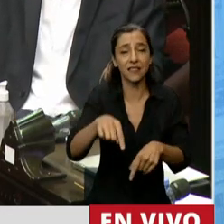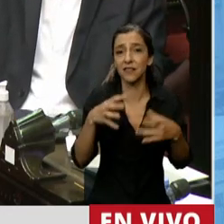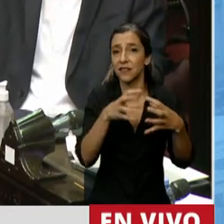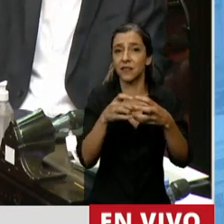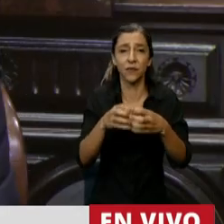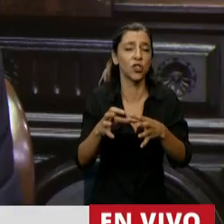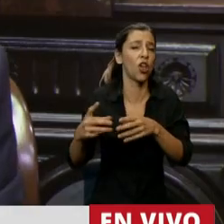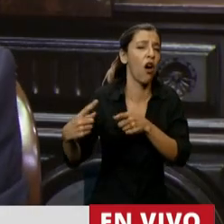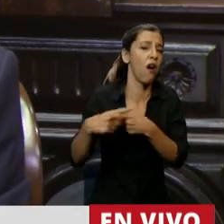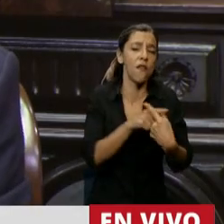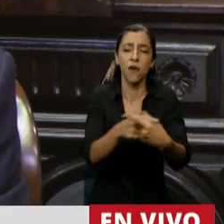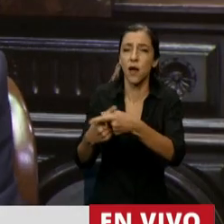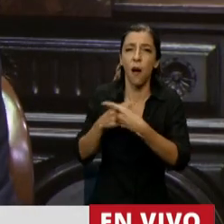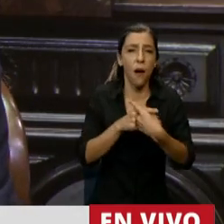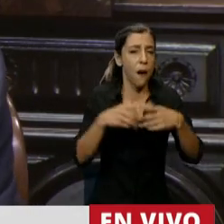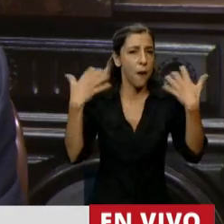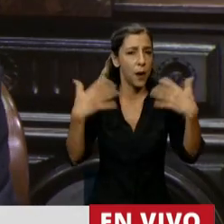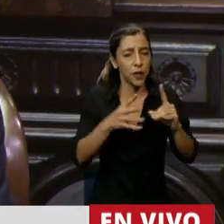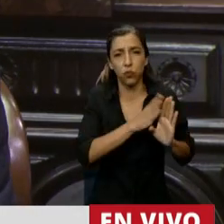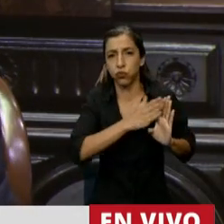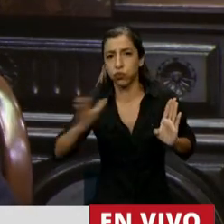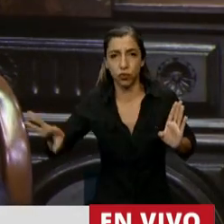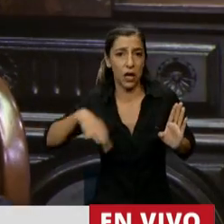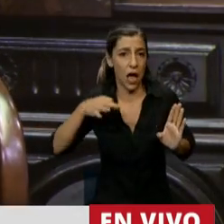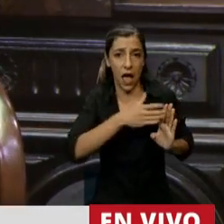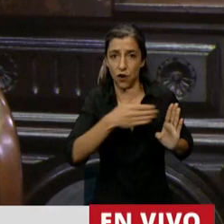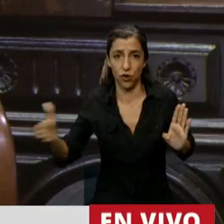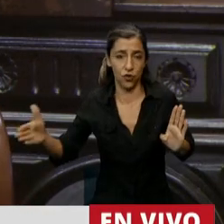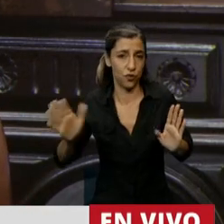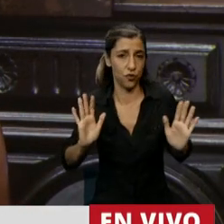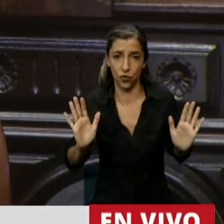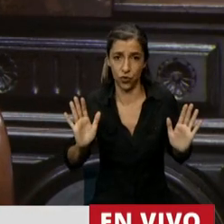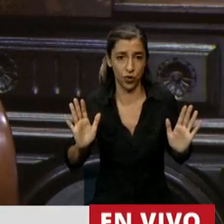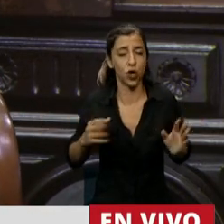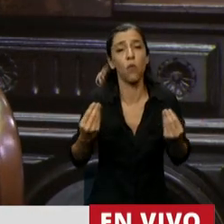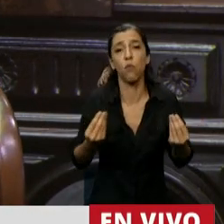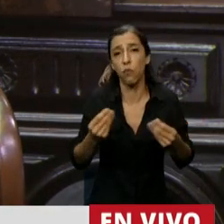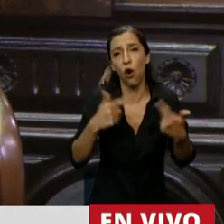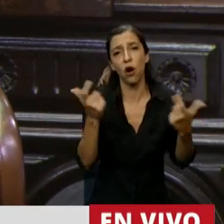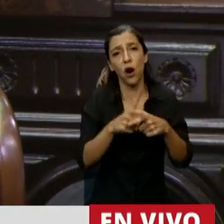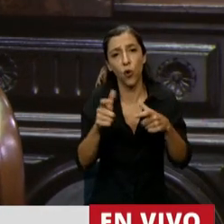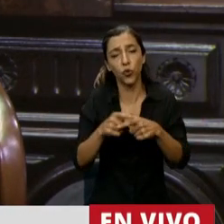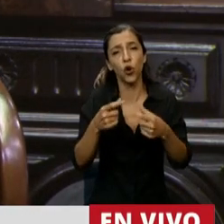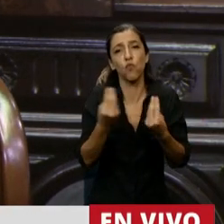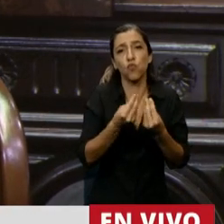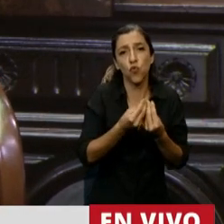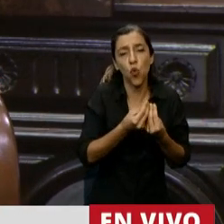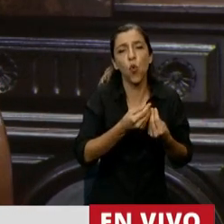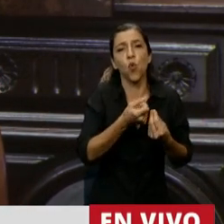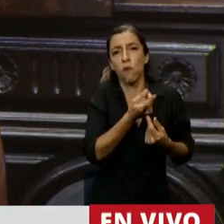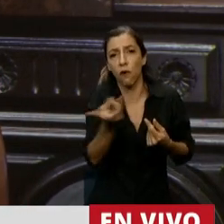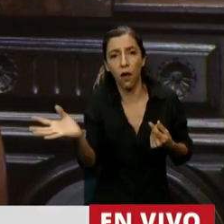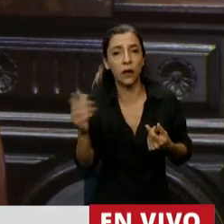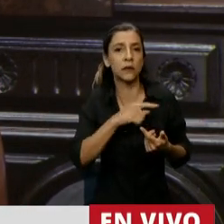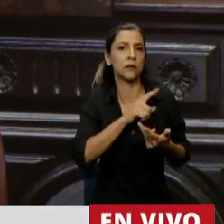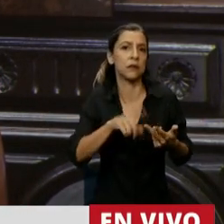Argentina en este año parlamentario desde el punto de vista de la cantidad de reuniones y también desde el punto de vista de